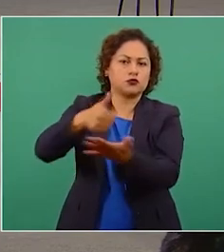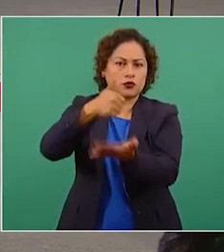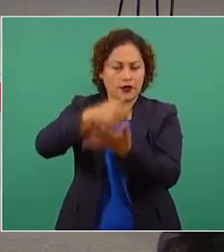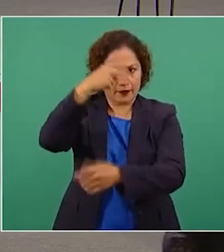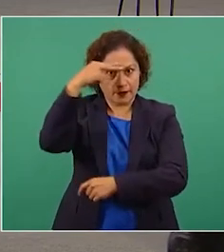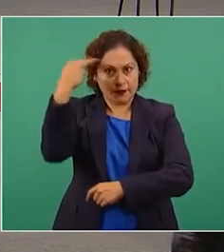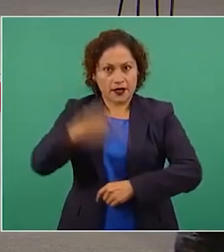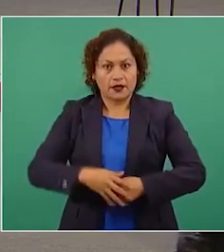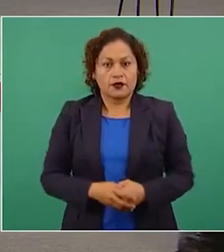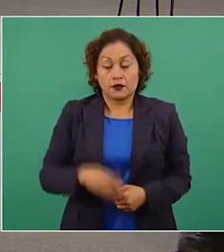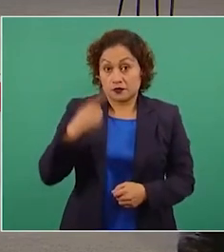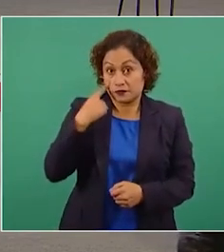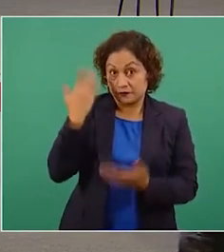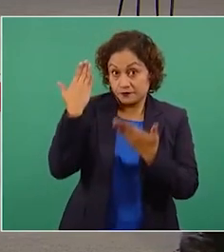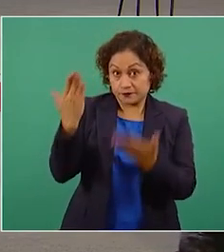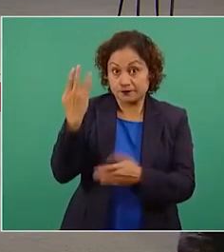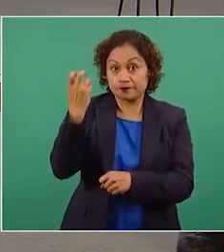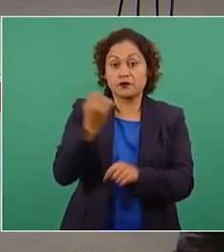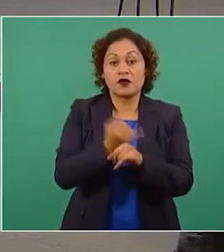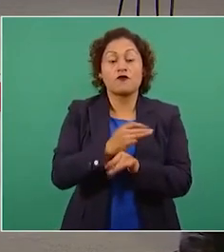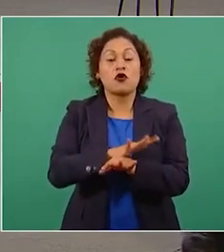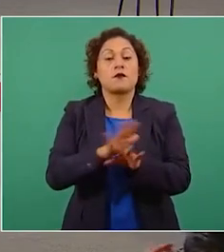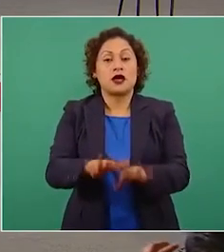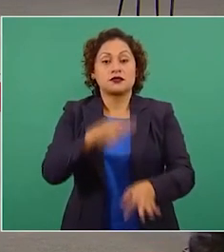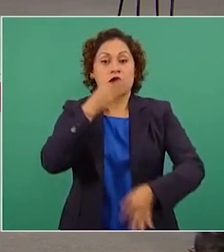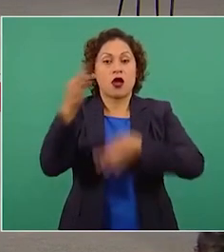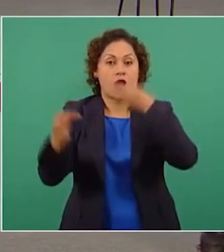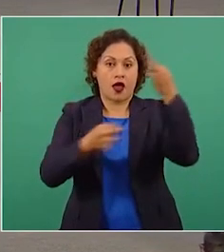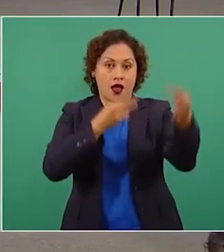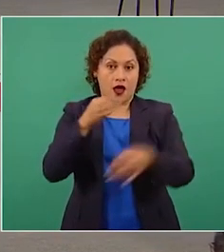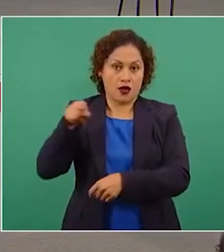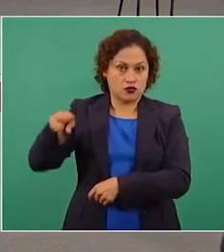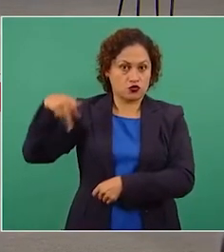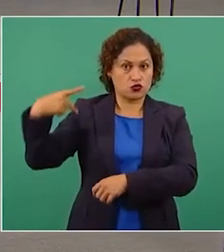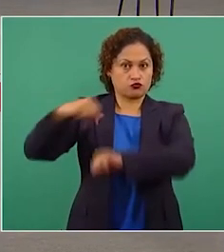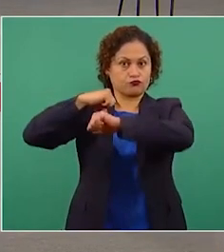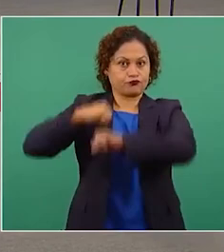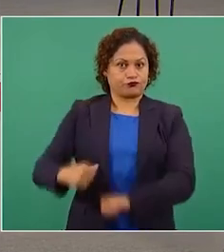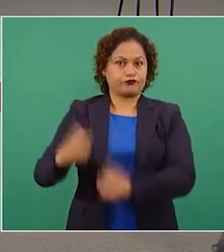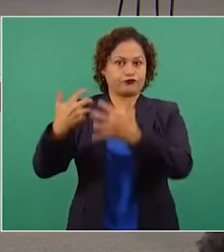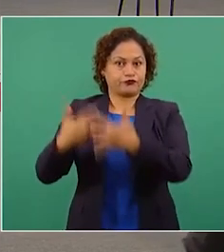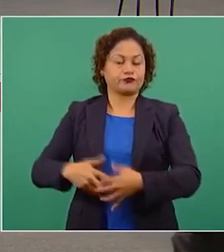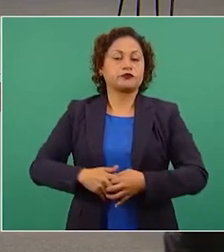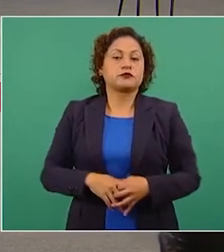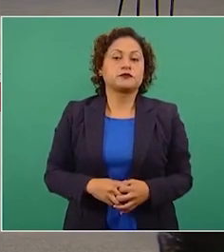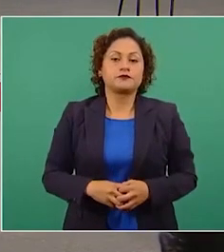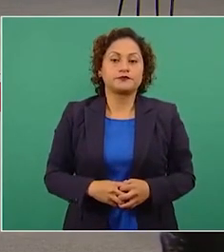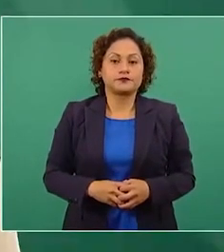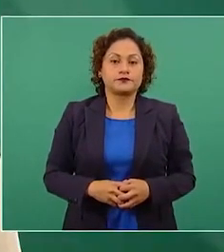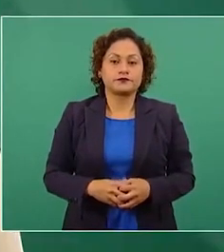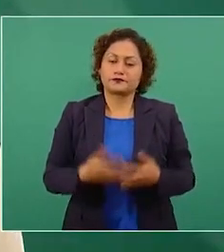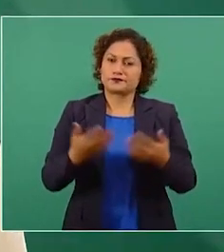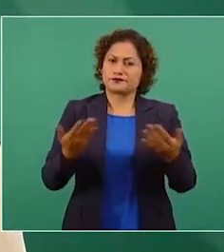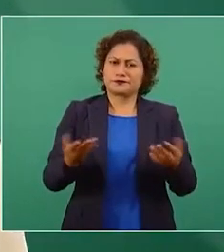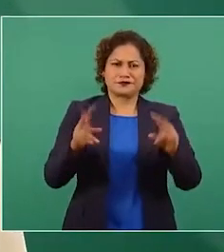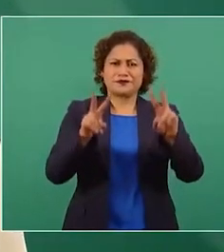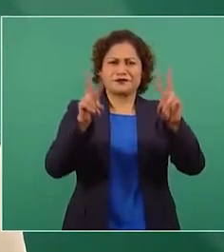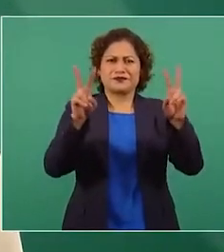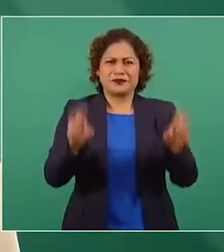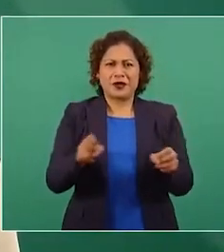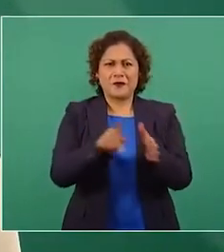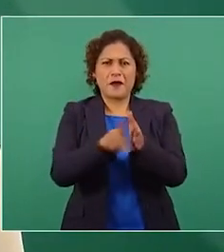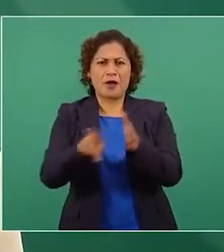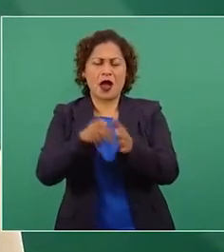Aquí está la información, el comunicado de prensa. El amarillismo busca crear una